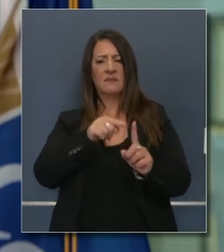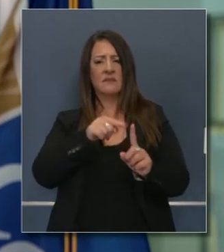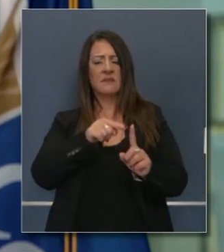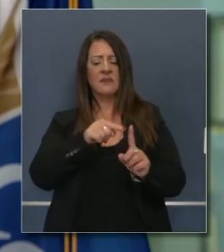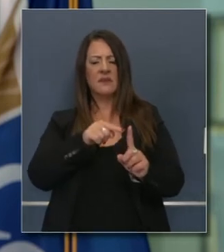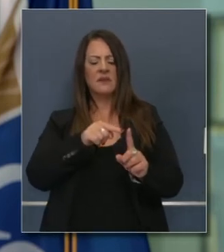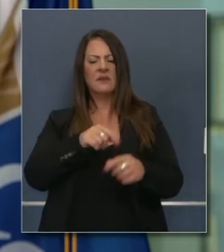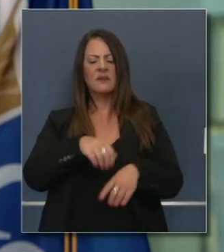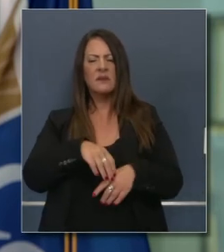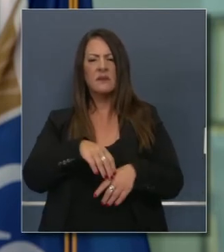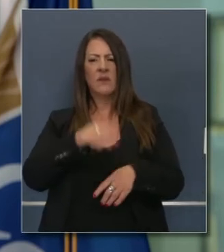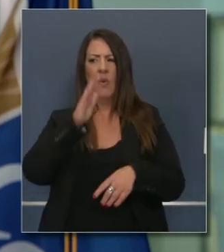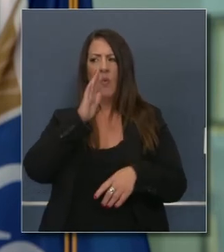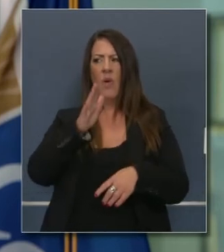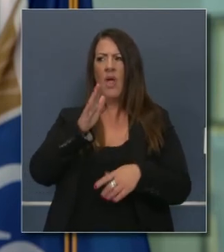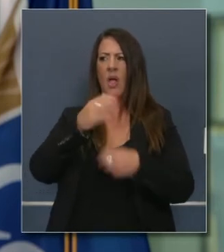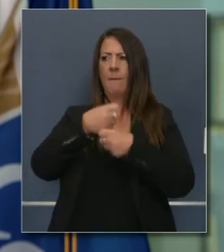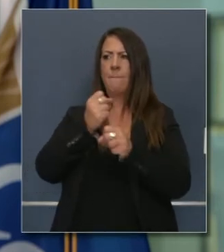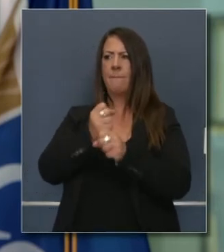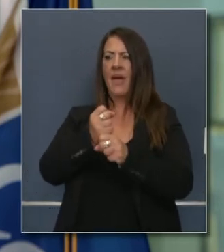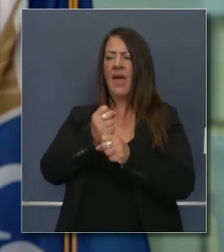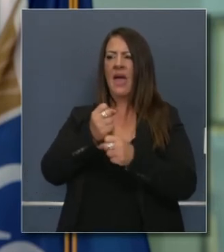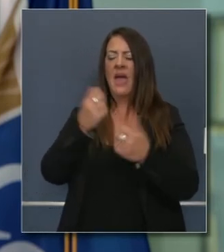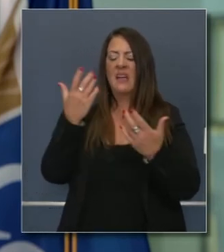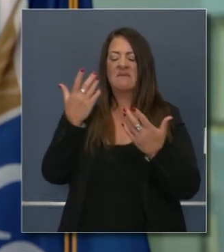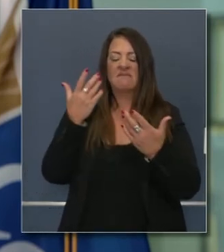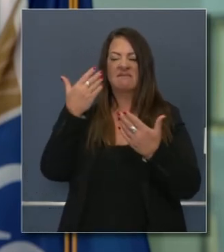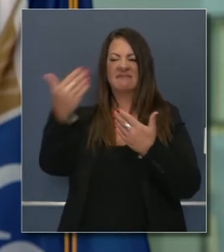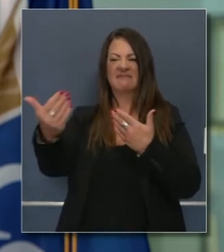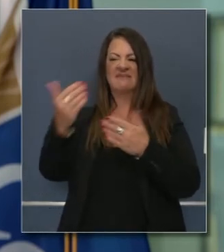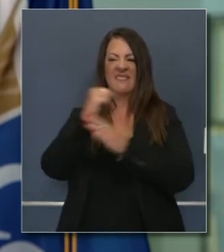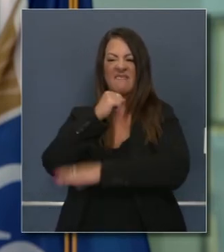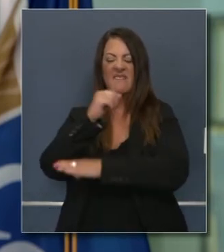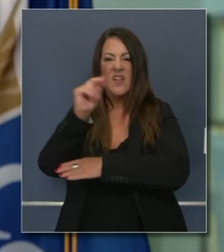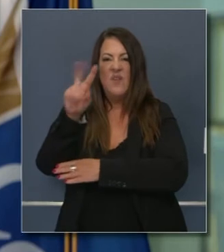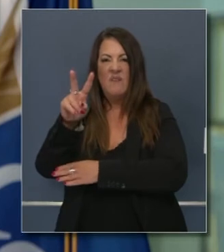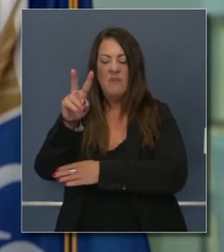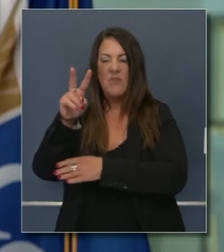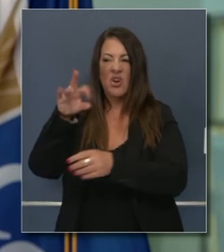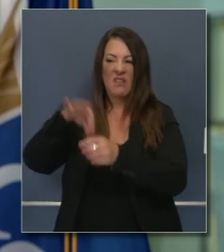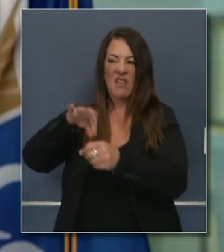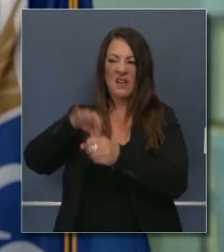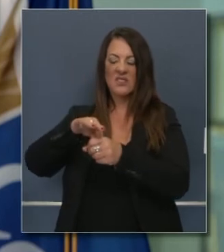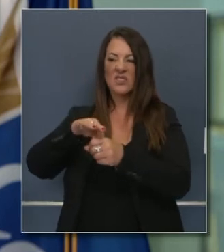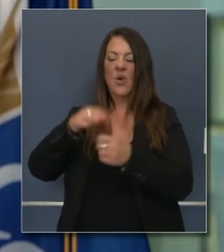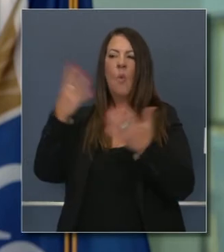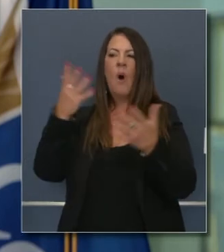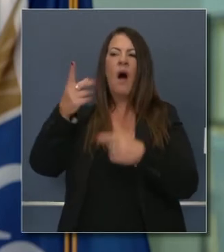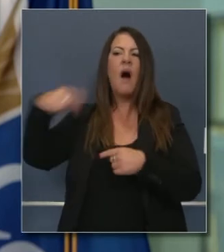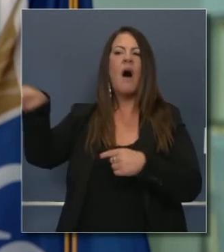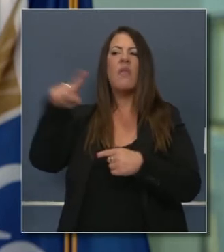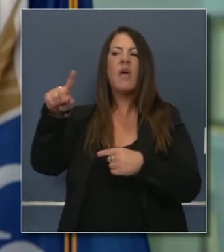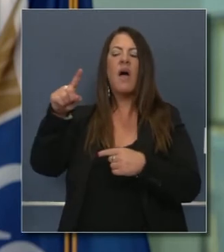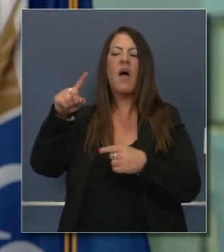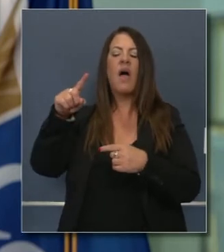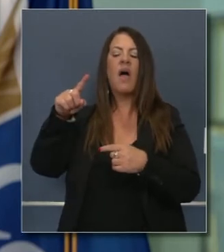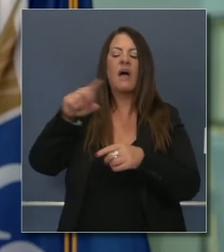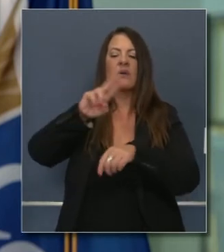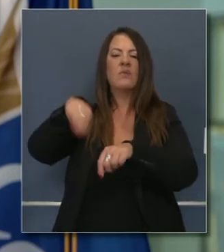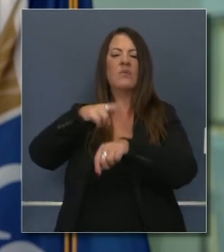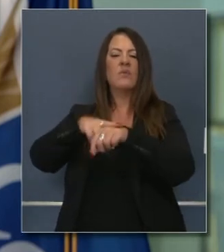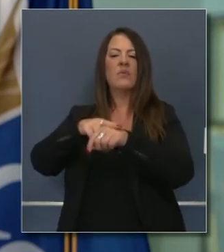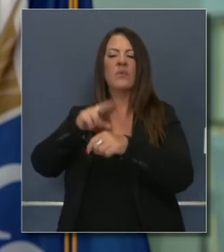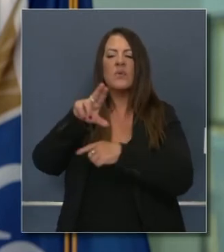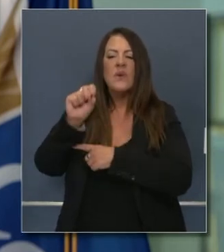-19 va a afectar las elecciones en